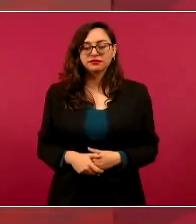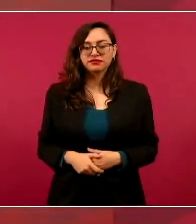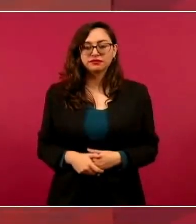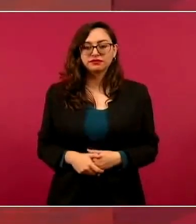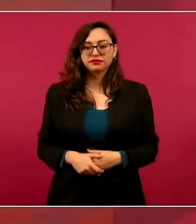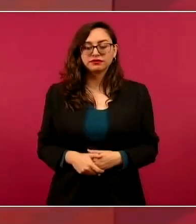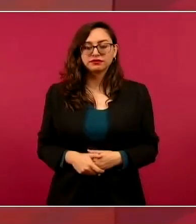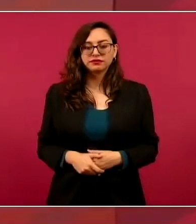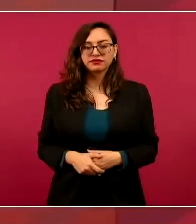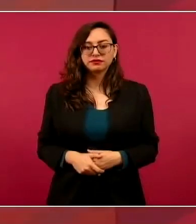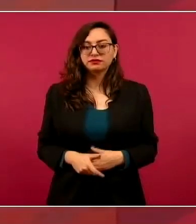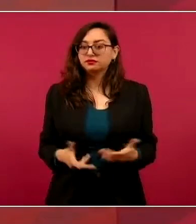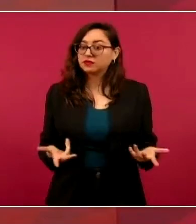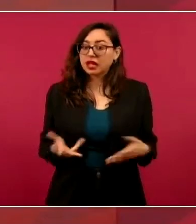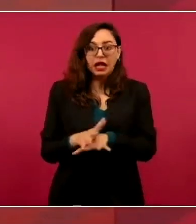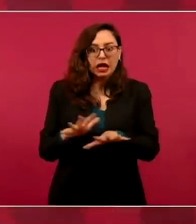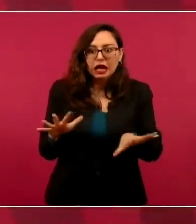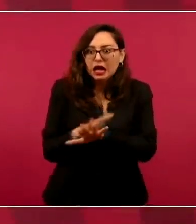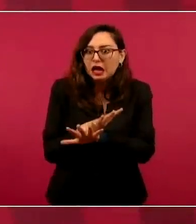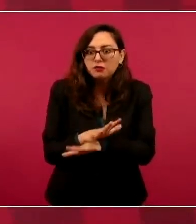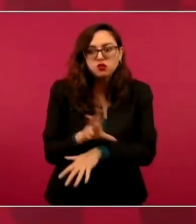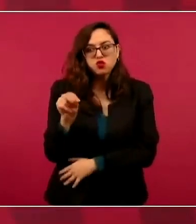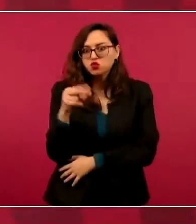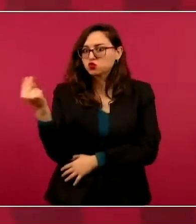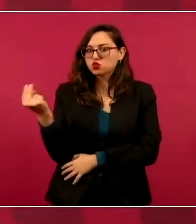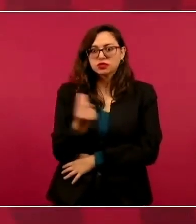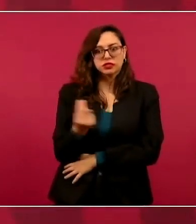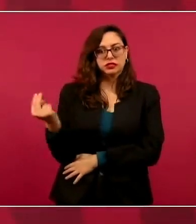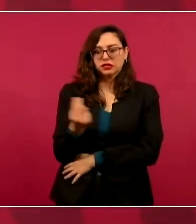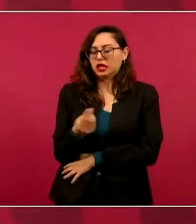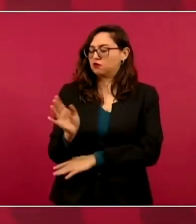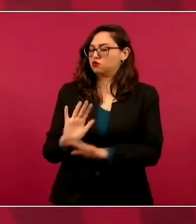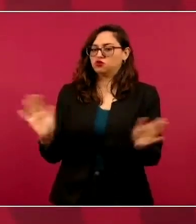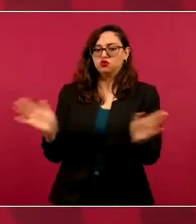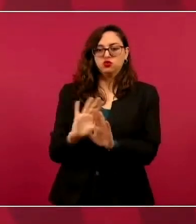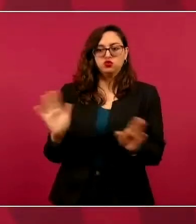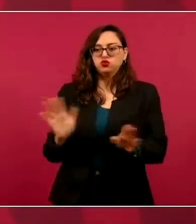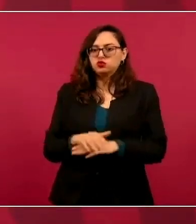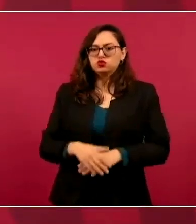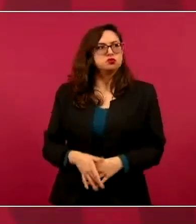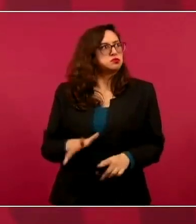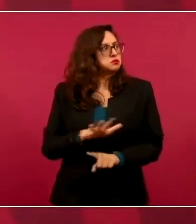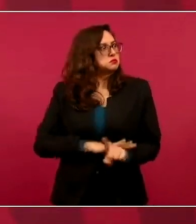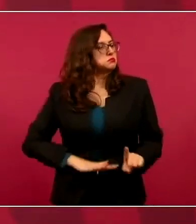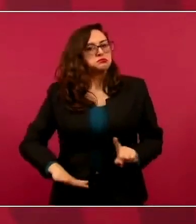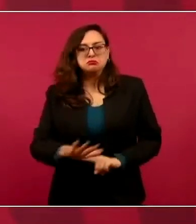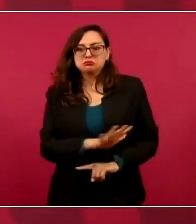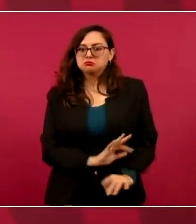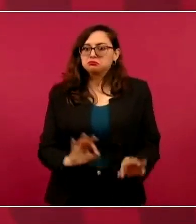decía, no al cambio, estamos bien.